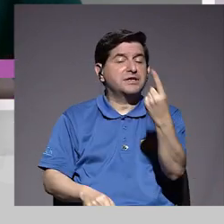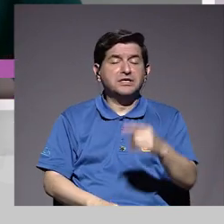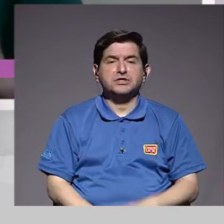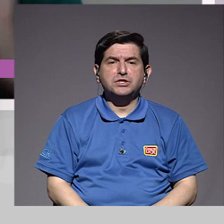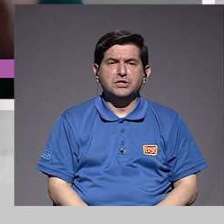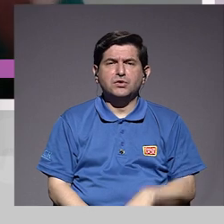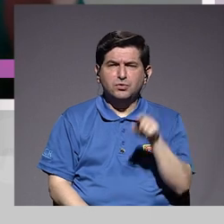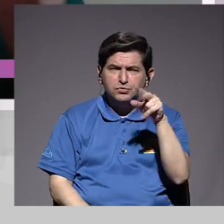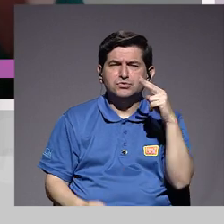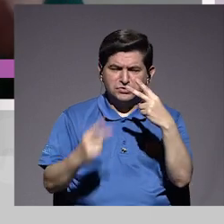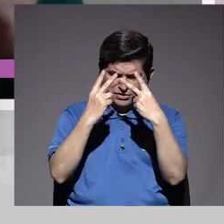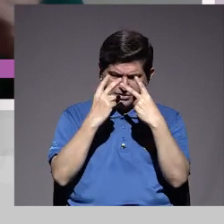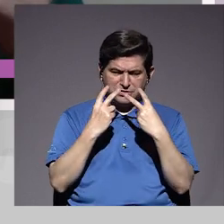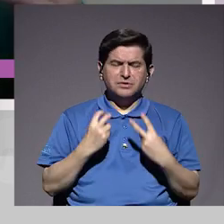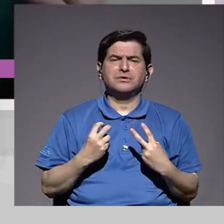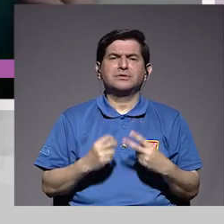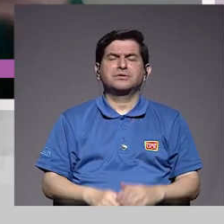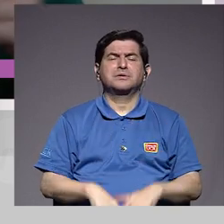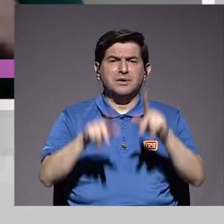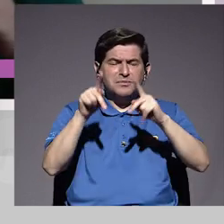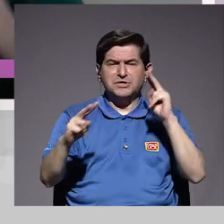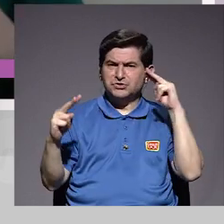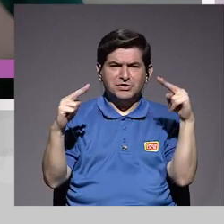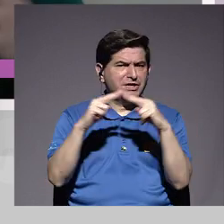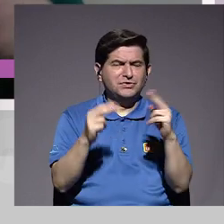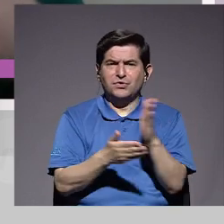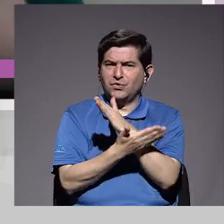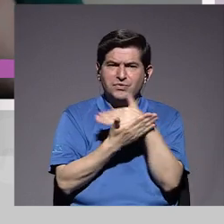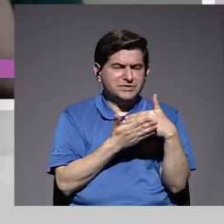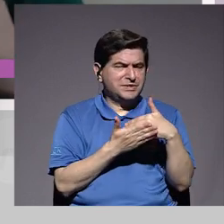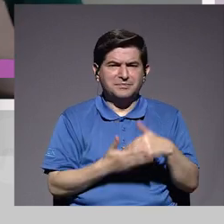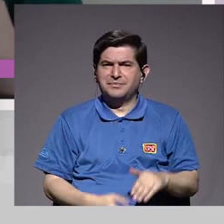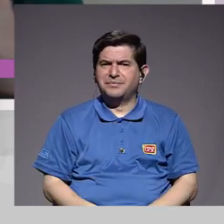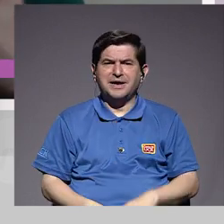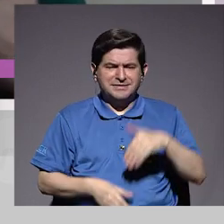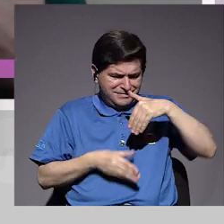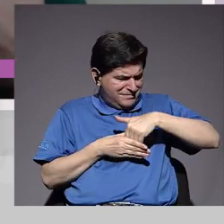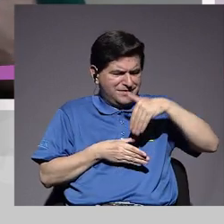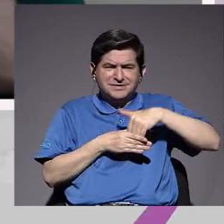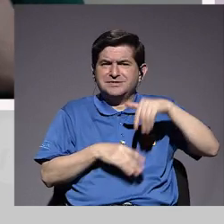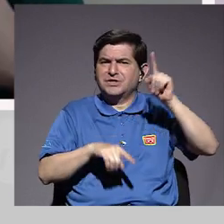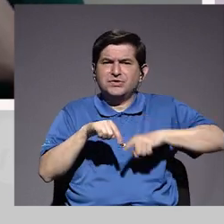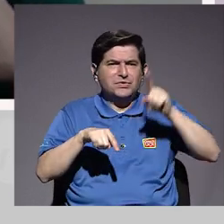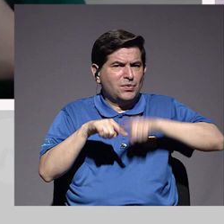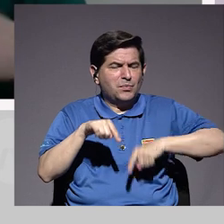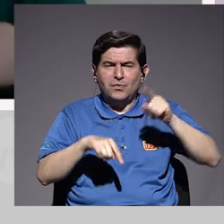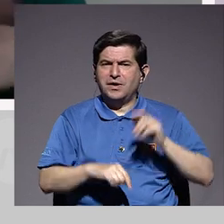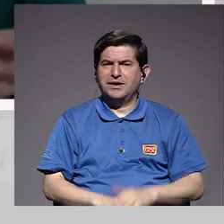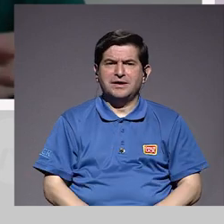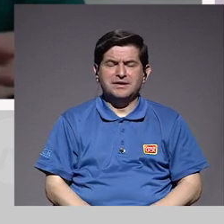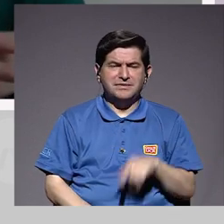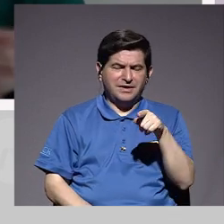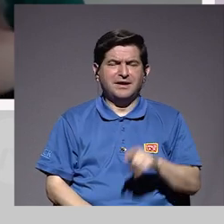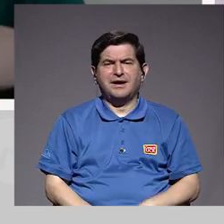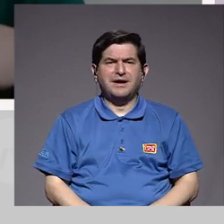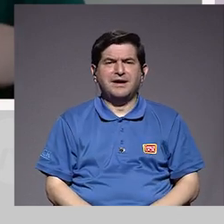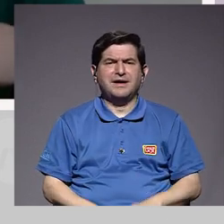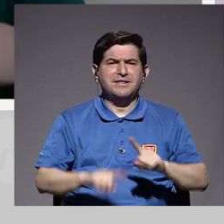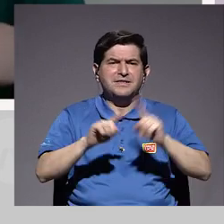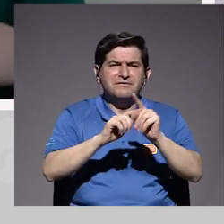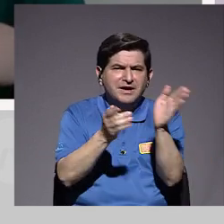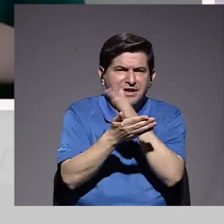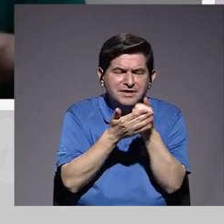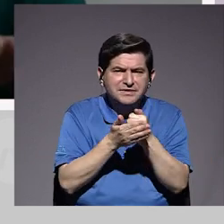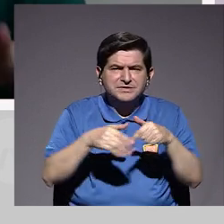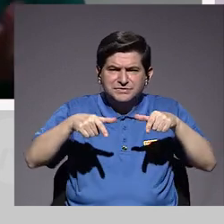siempre les digo, conózcase. Muchas de mis pacientes no conocen sus partes propiamente, sus partes íntimas. No pueden reconocer los labios mayores de los